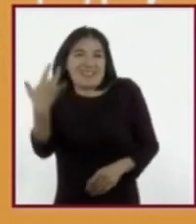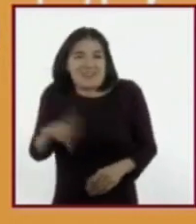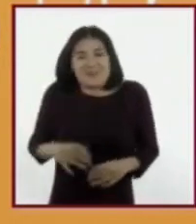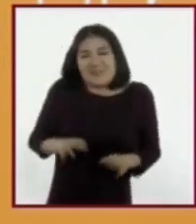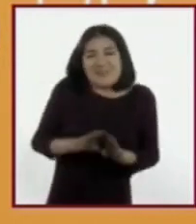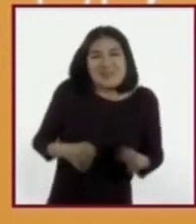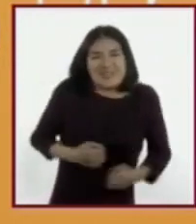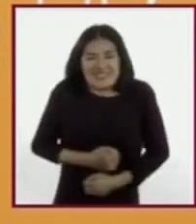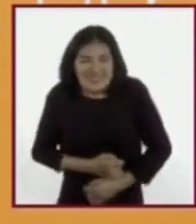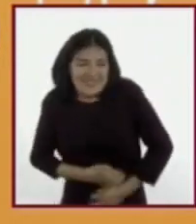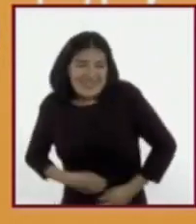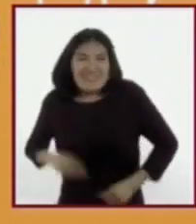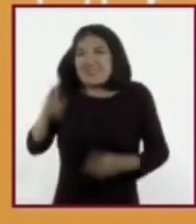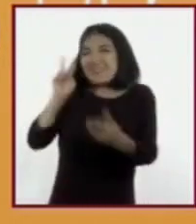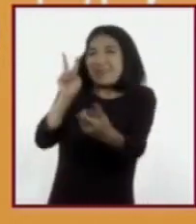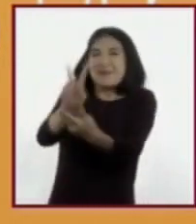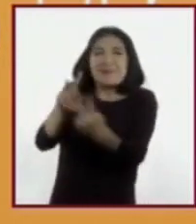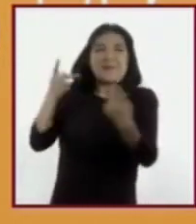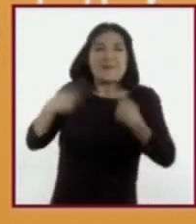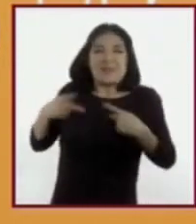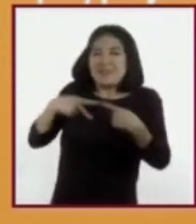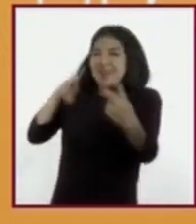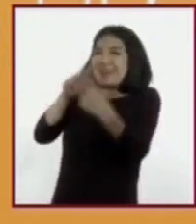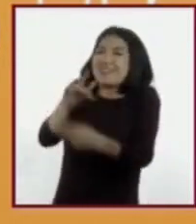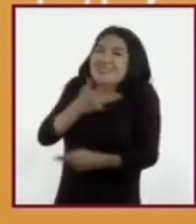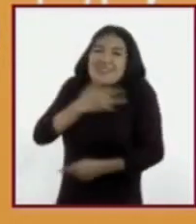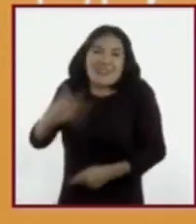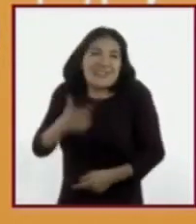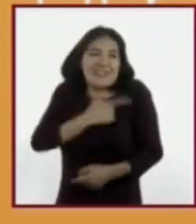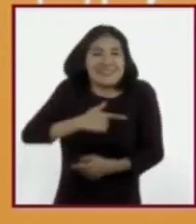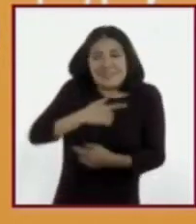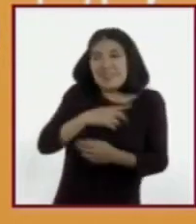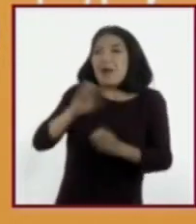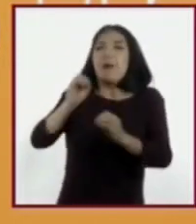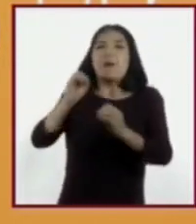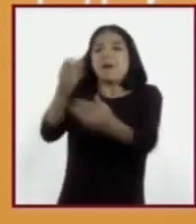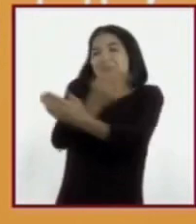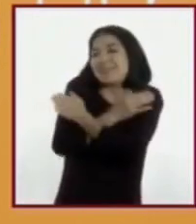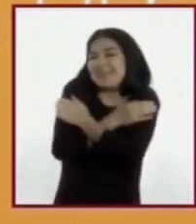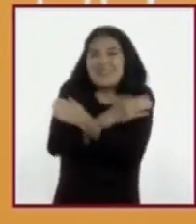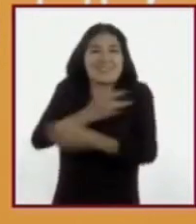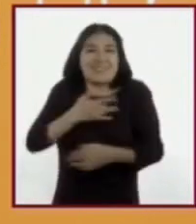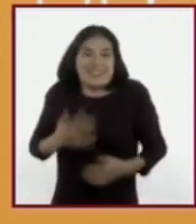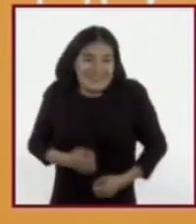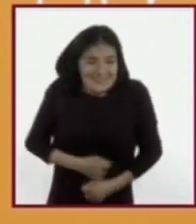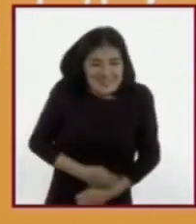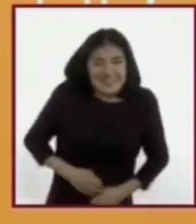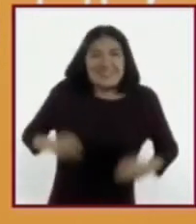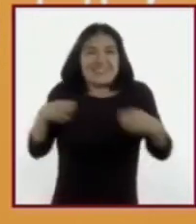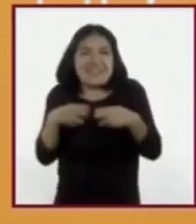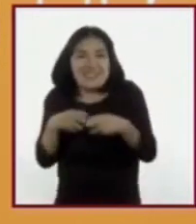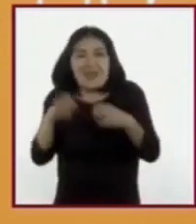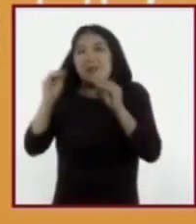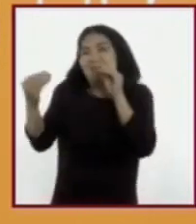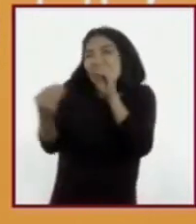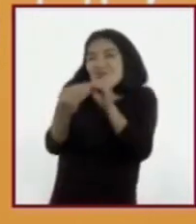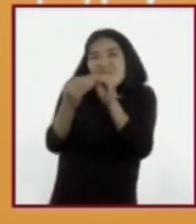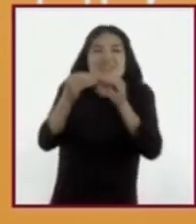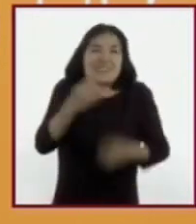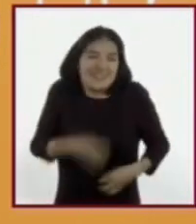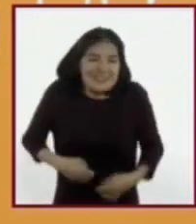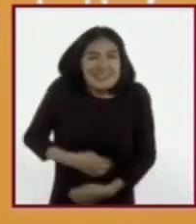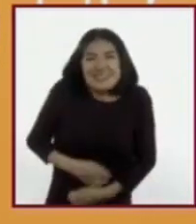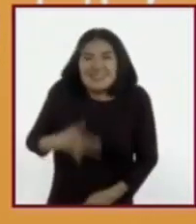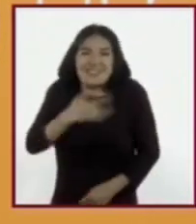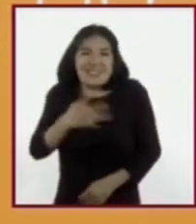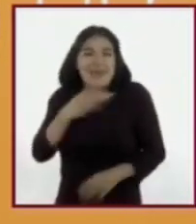persona que nos gusta o lo que sentimos cuando nos abraza o nos besa. Pensar cómo arreglarnos para gustarle a alguien,